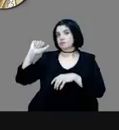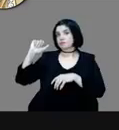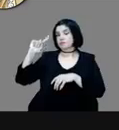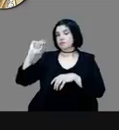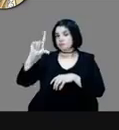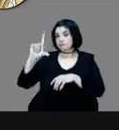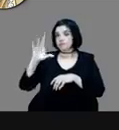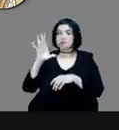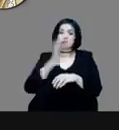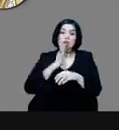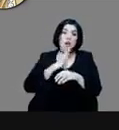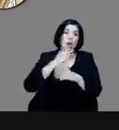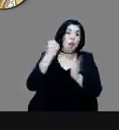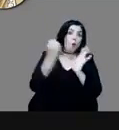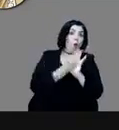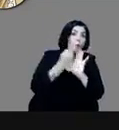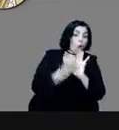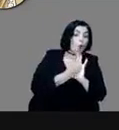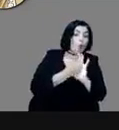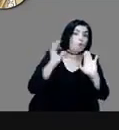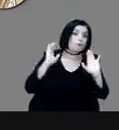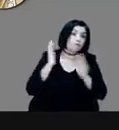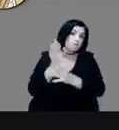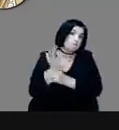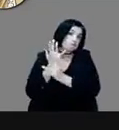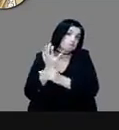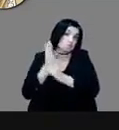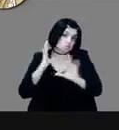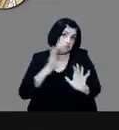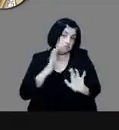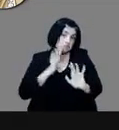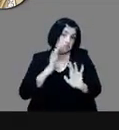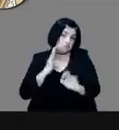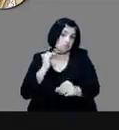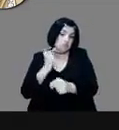digamos, piezas de este tipo, ¿no?